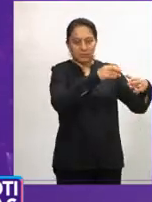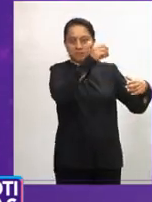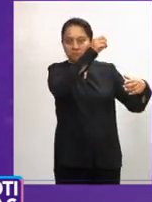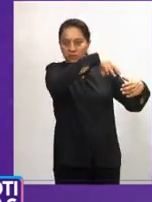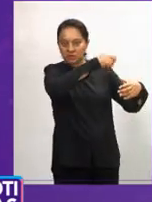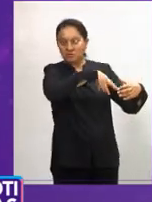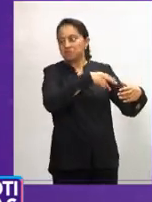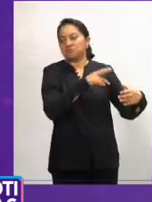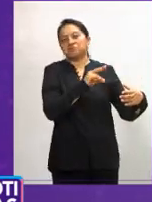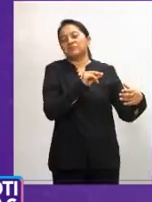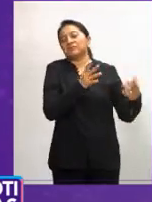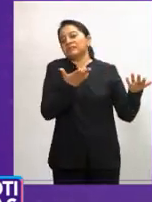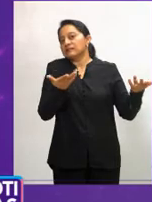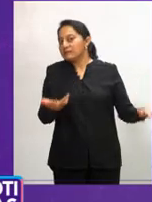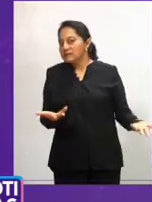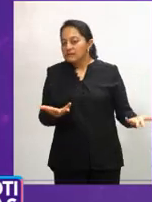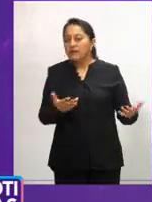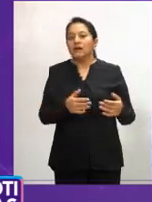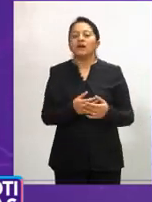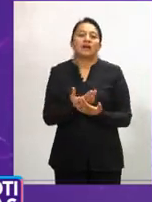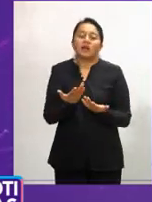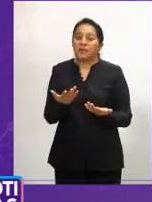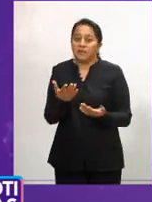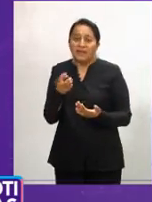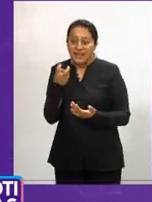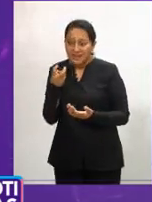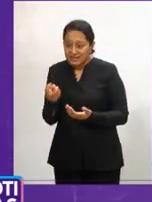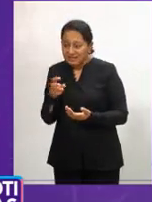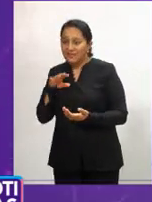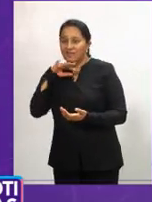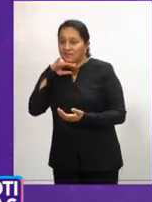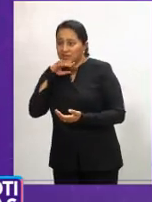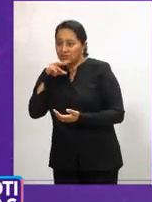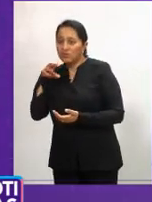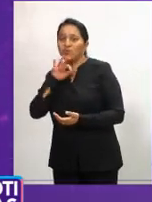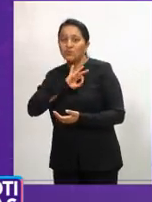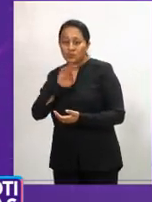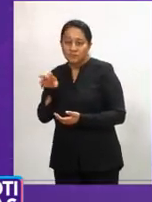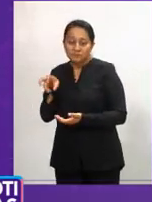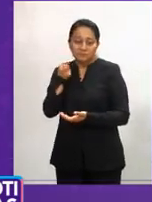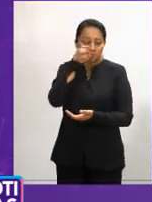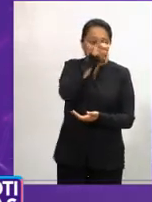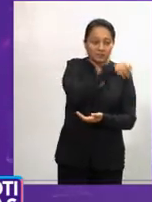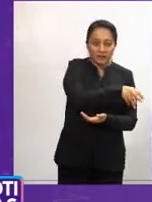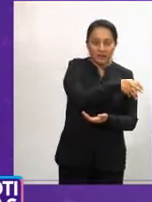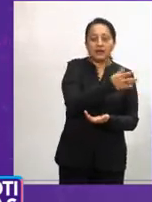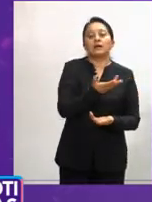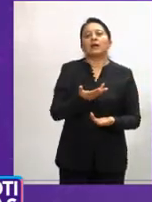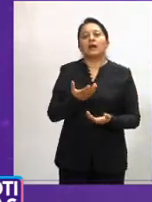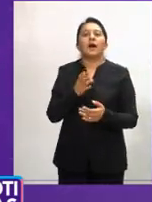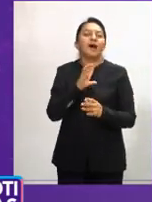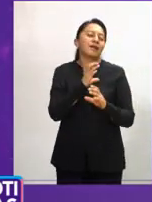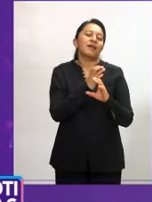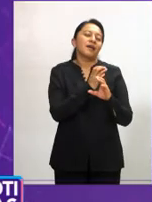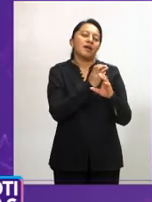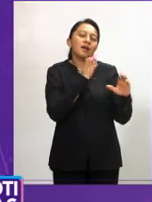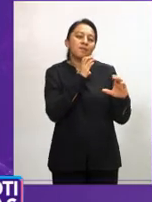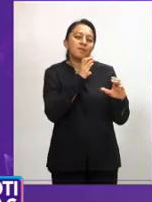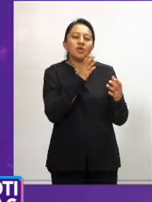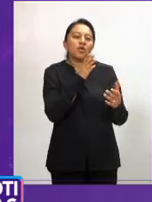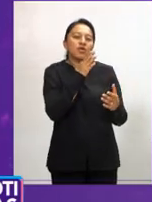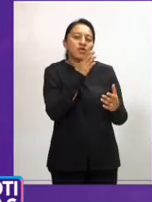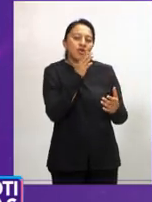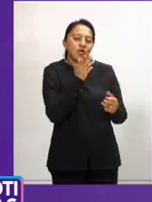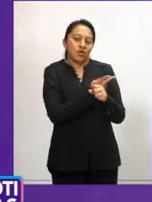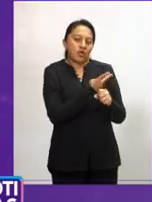lo que no hay excusa que no pasó el camión, pues no corresponde a este tipo de basura. Como municipio se tiene la responsabilidad